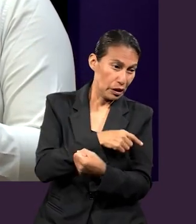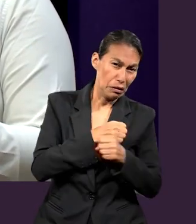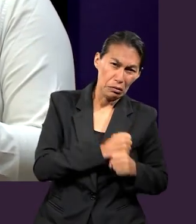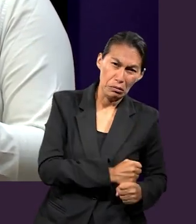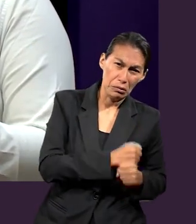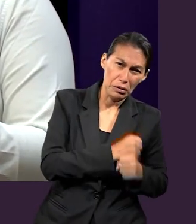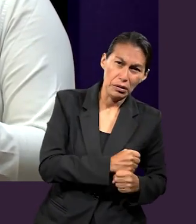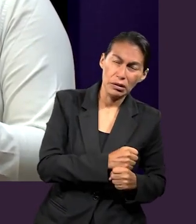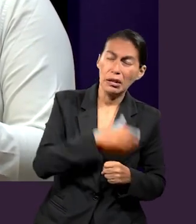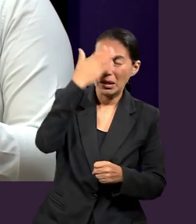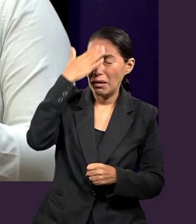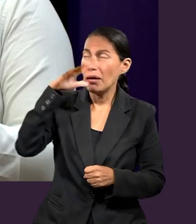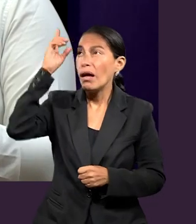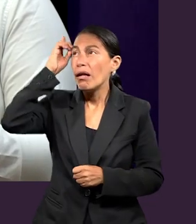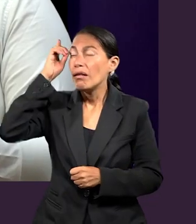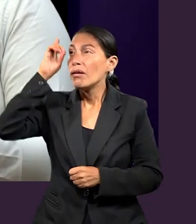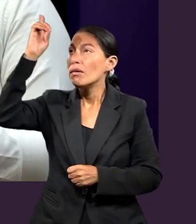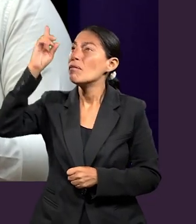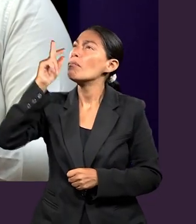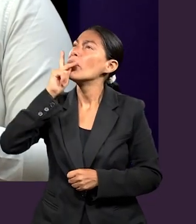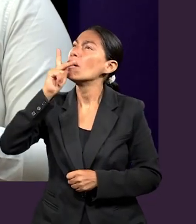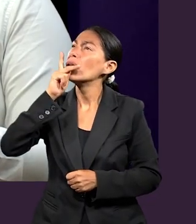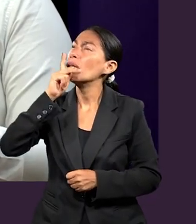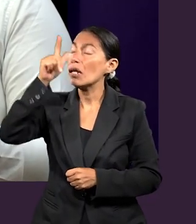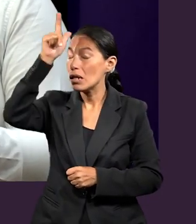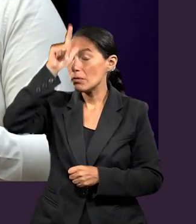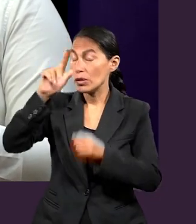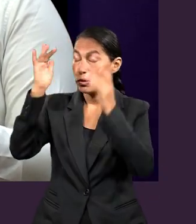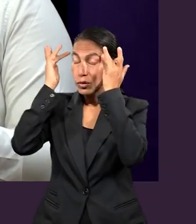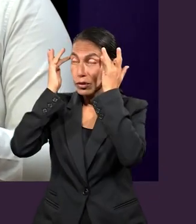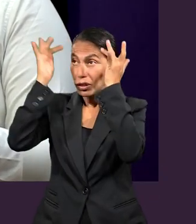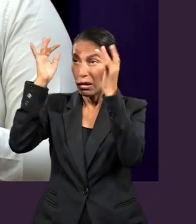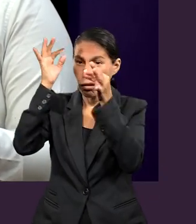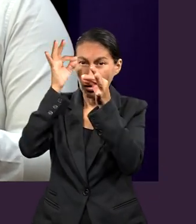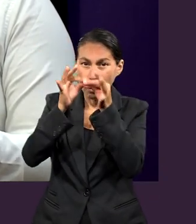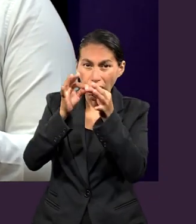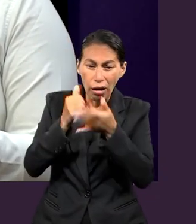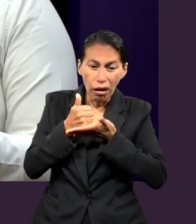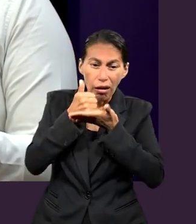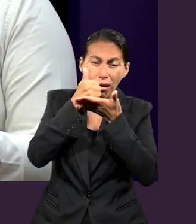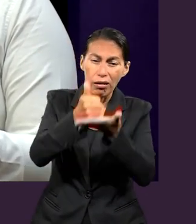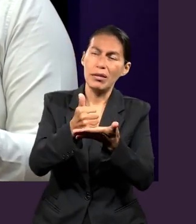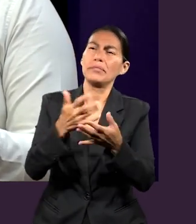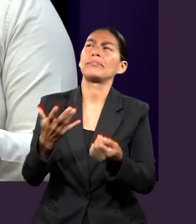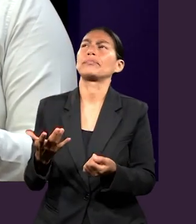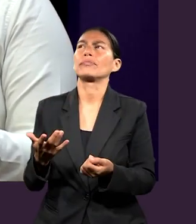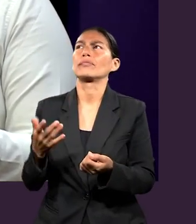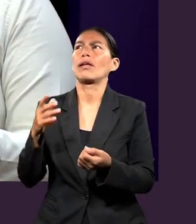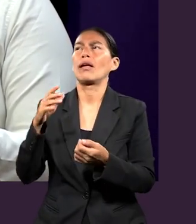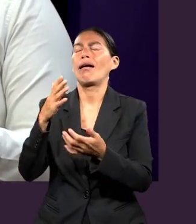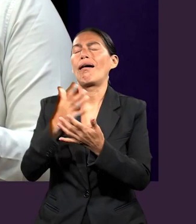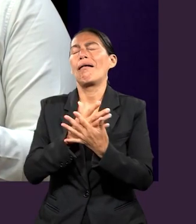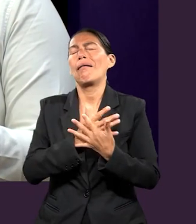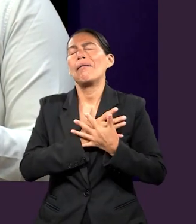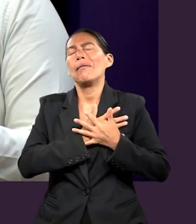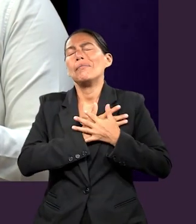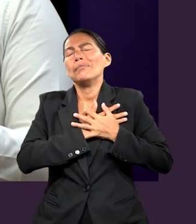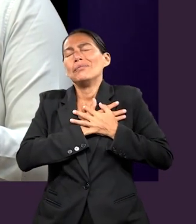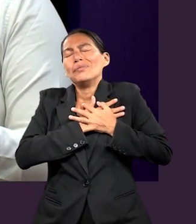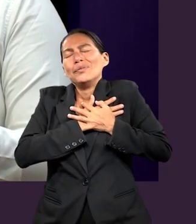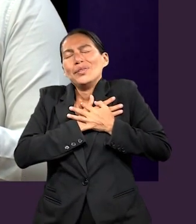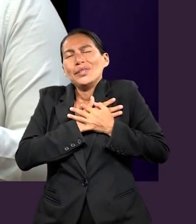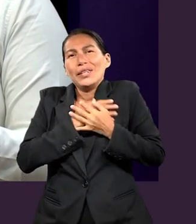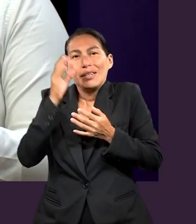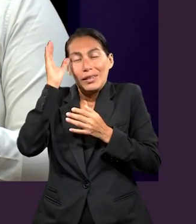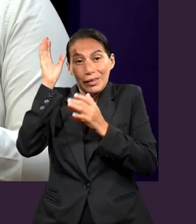en el alcance cósmico del cuidado del Padre, en la disponibilidad inmediata del Espíritu Santo y en la